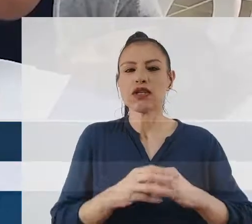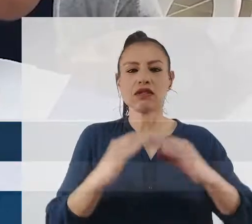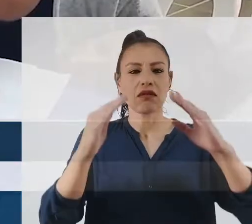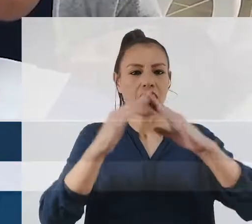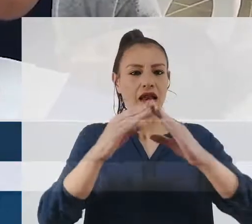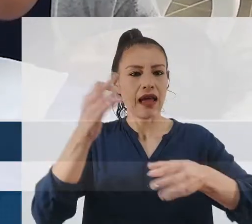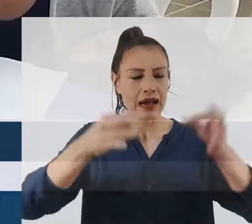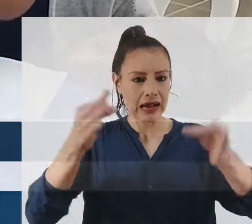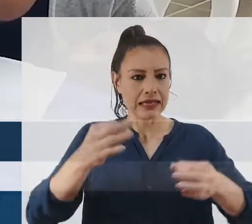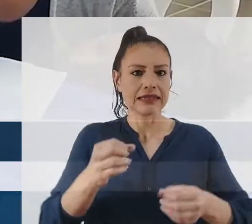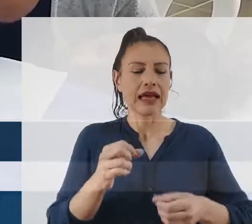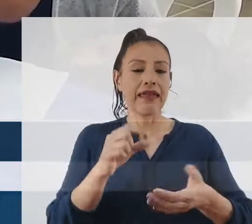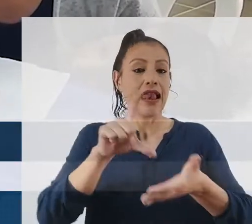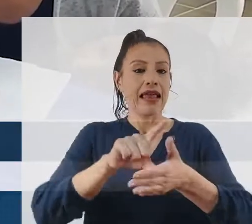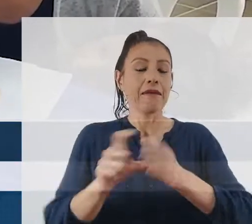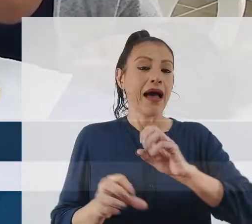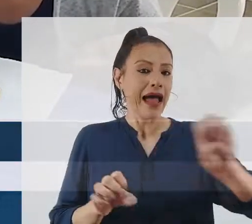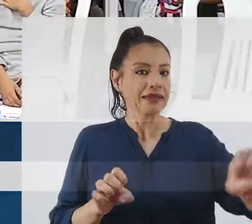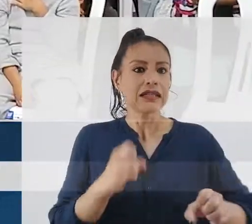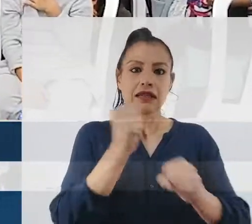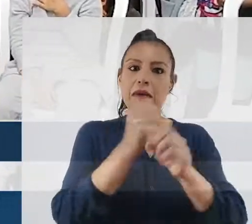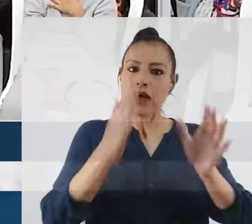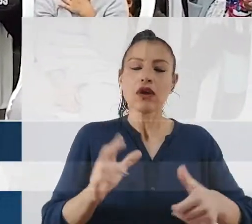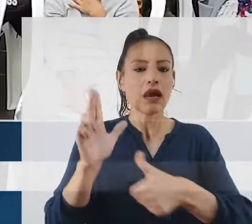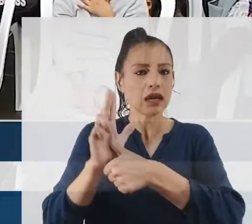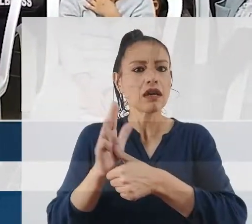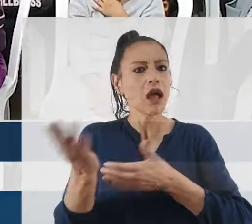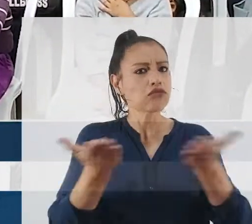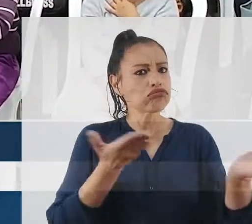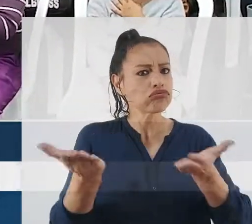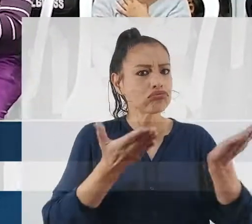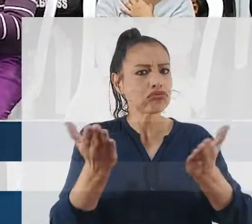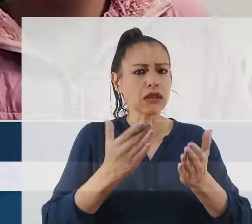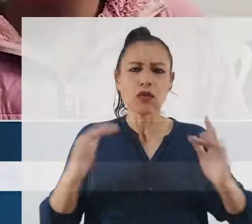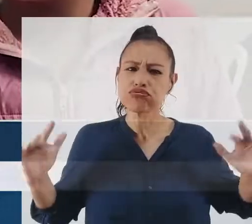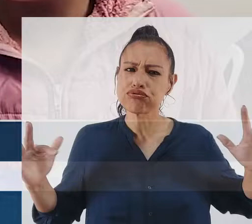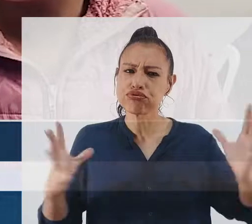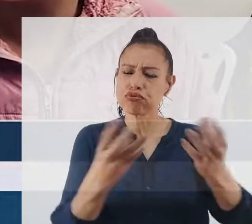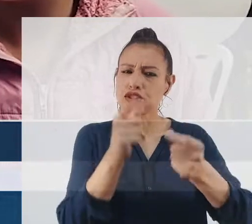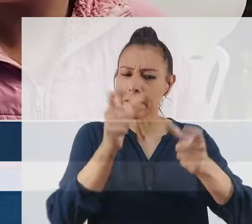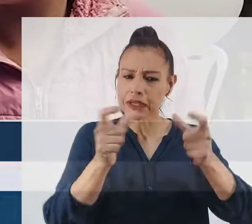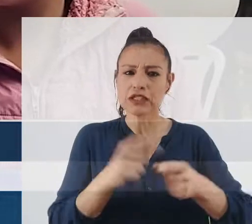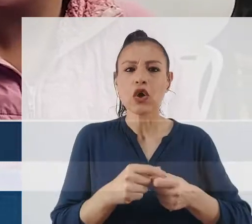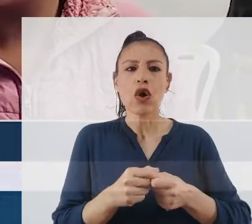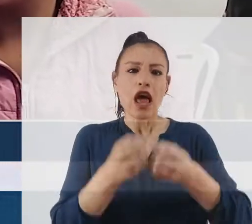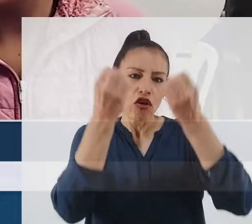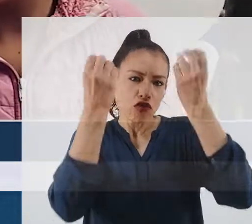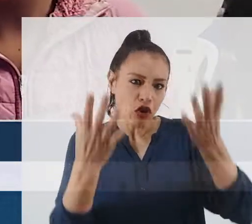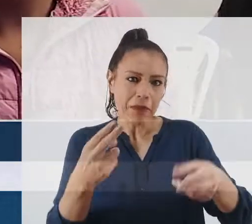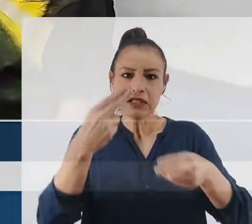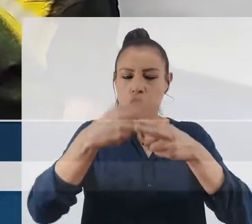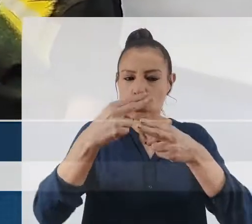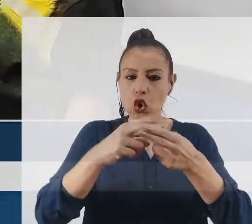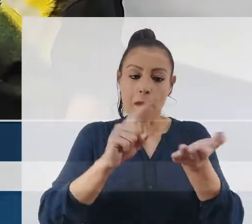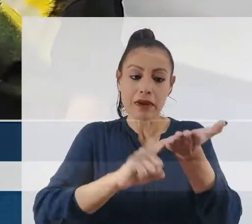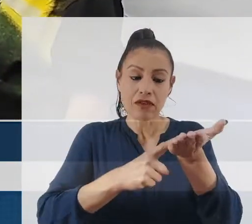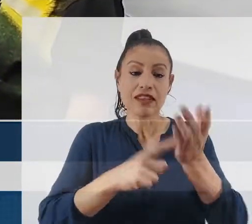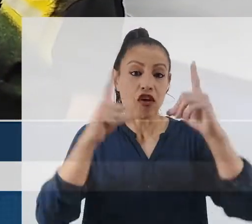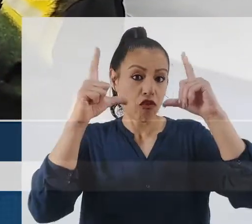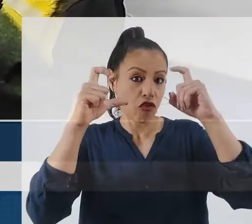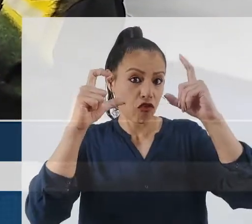Desde muy temprano, registradores del RENIEC atendieron la gran convocatoria, tomando los datos, huellas digitales y